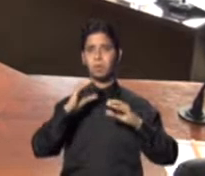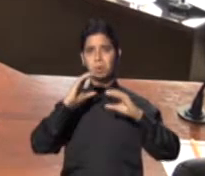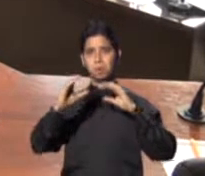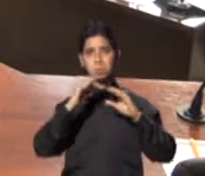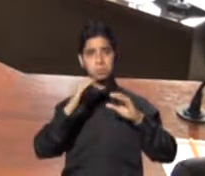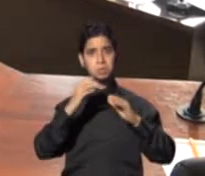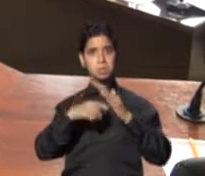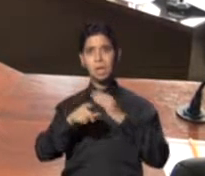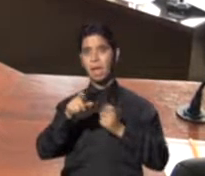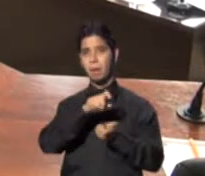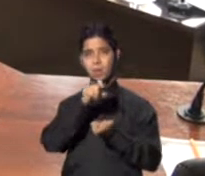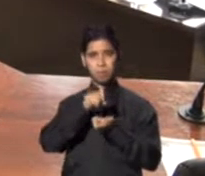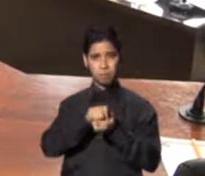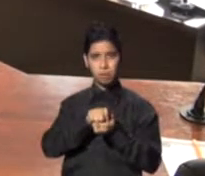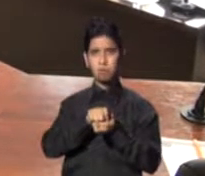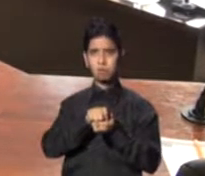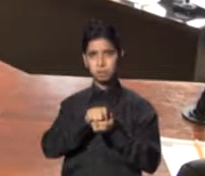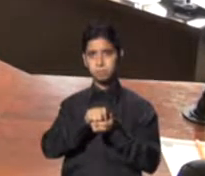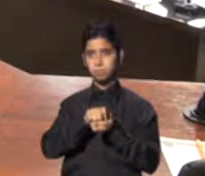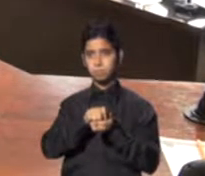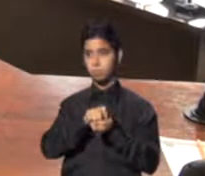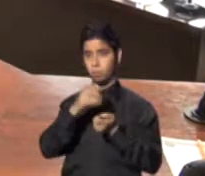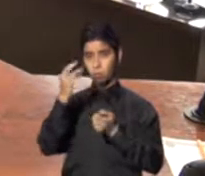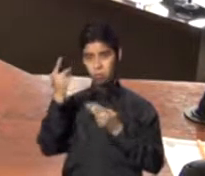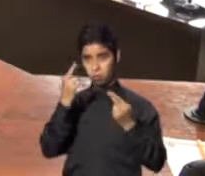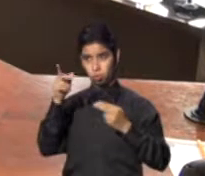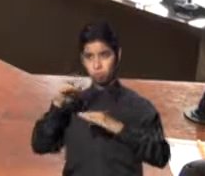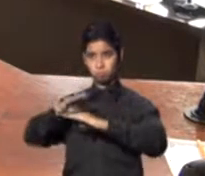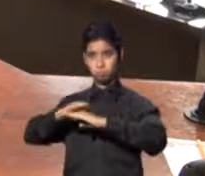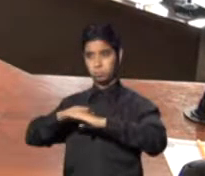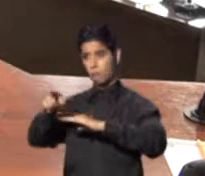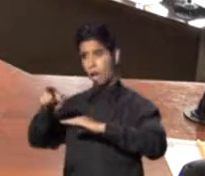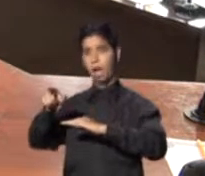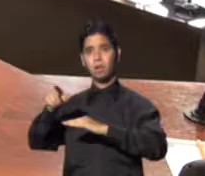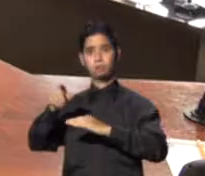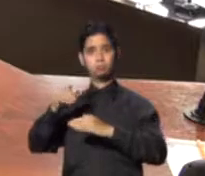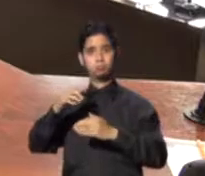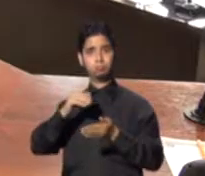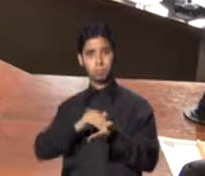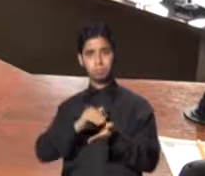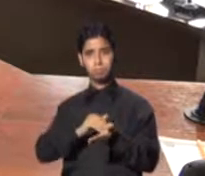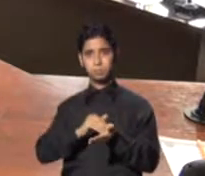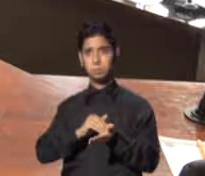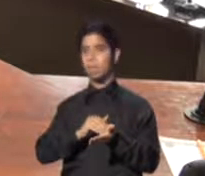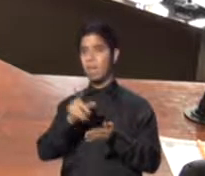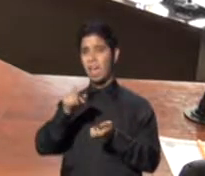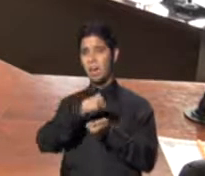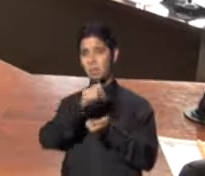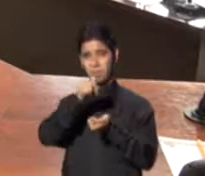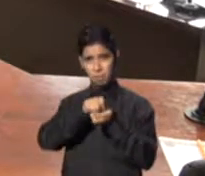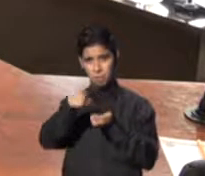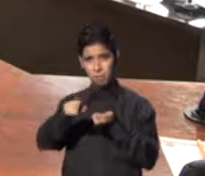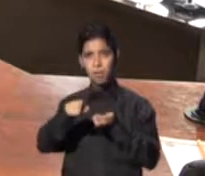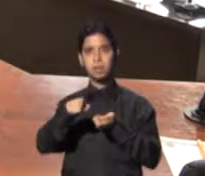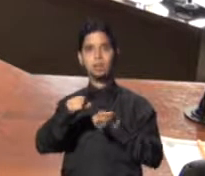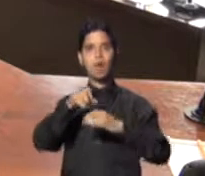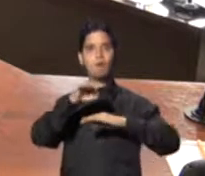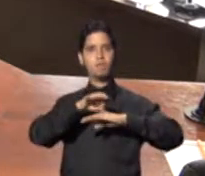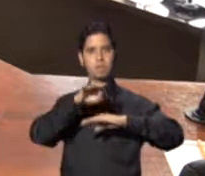especialmente, y por eso mañana citamos el Colegio de Médicos, especialmente las oficinas médicas se resisten.